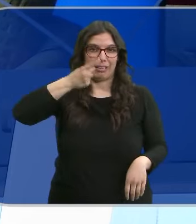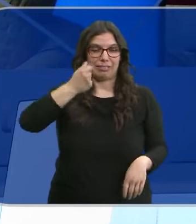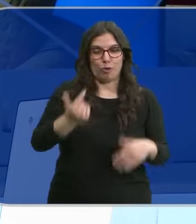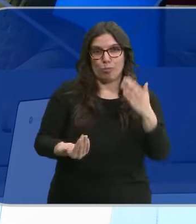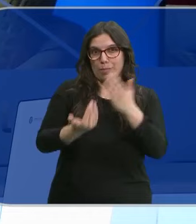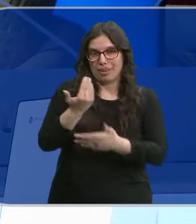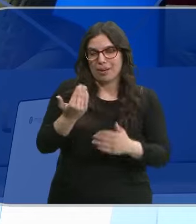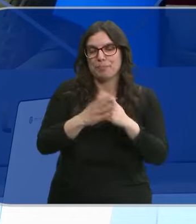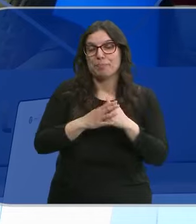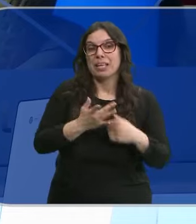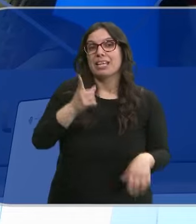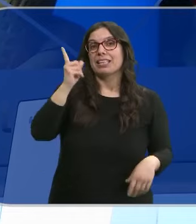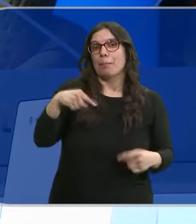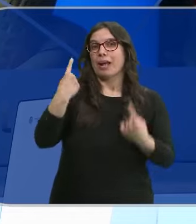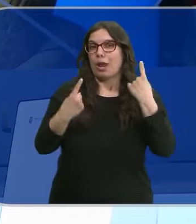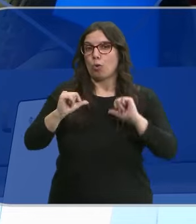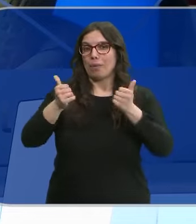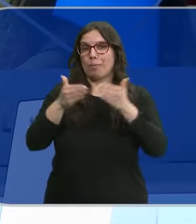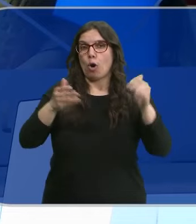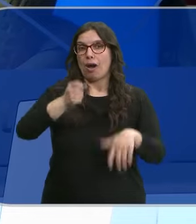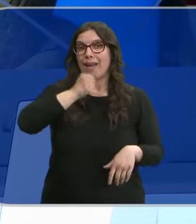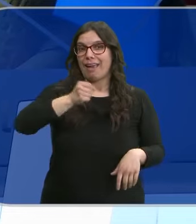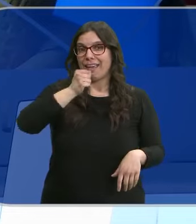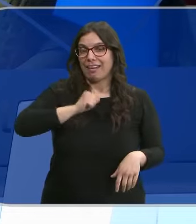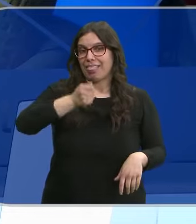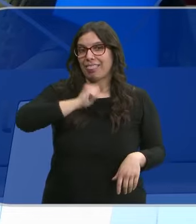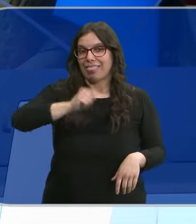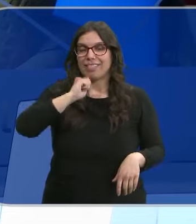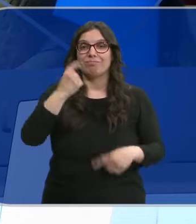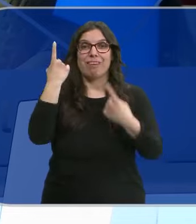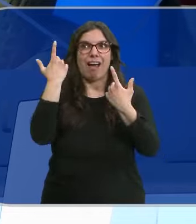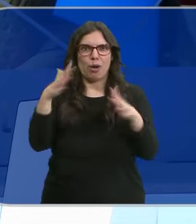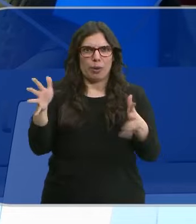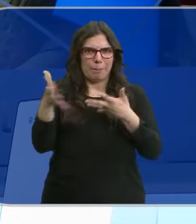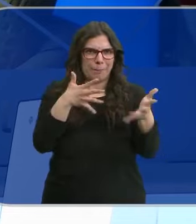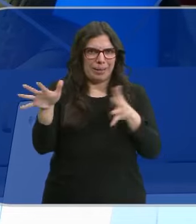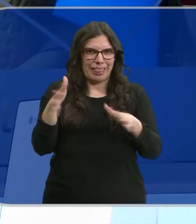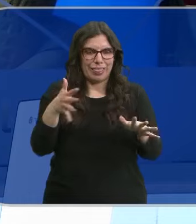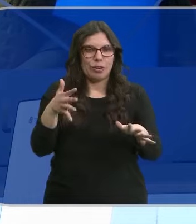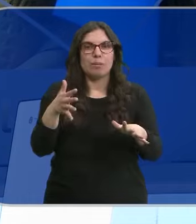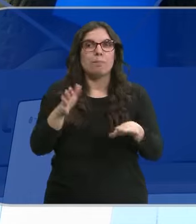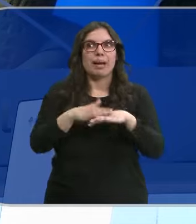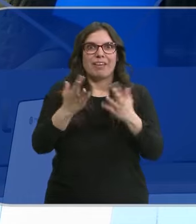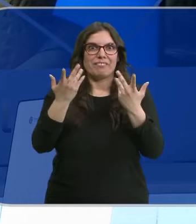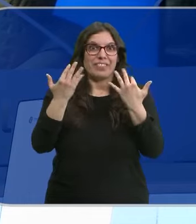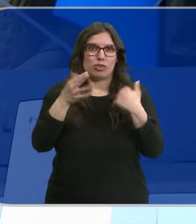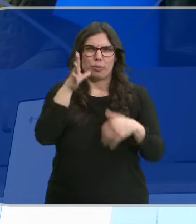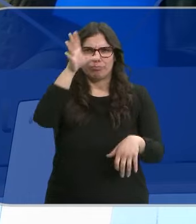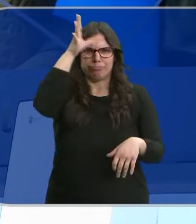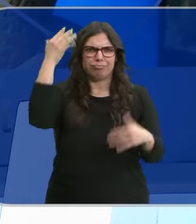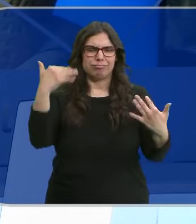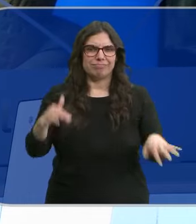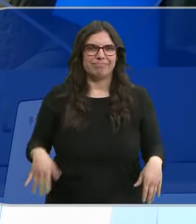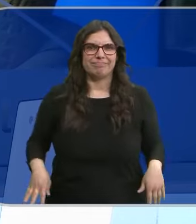ver esta mañana. También a los que ya han comprado su primer helado a pesar de encontrarnos en pleno mes de marzo y todo para refrescarse por el calor.